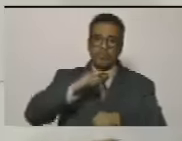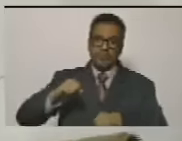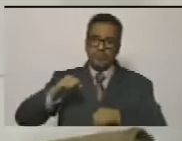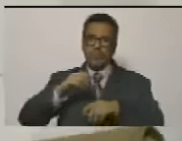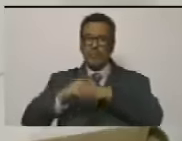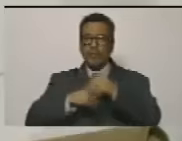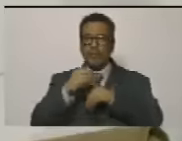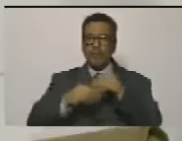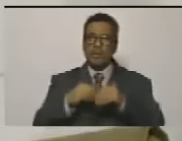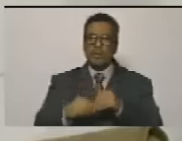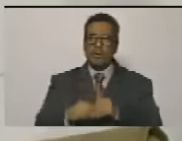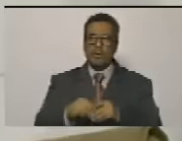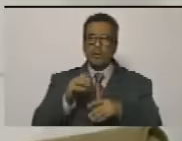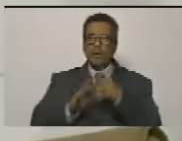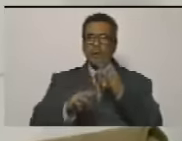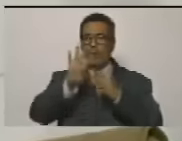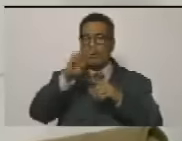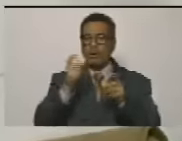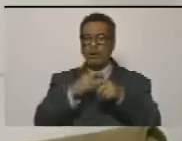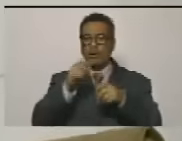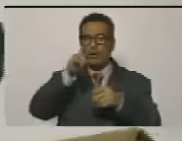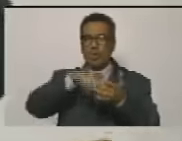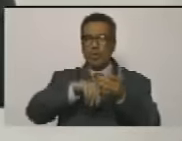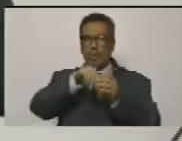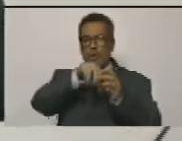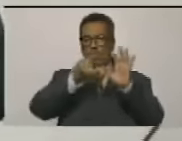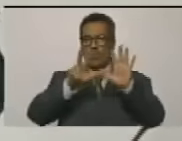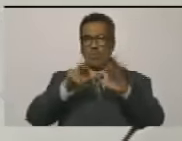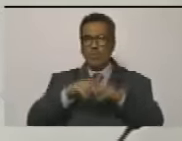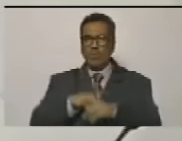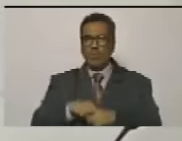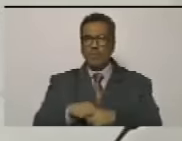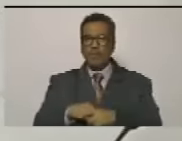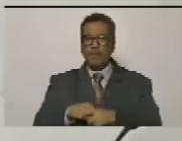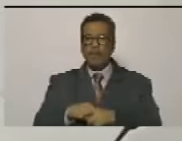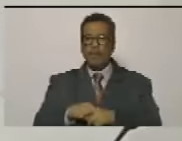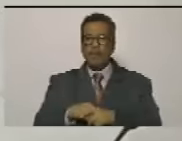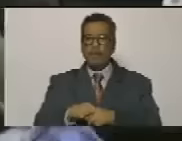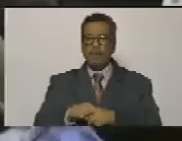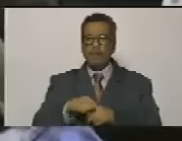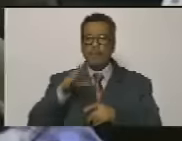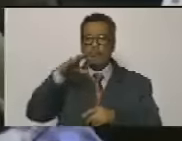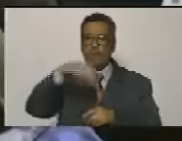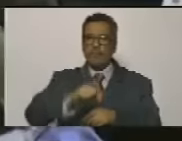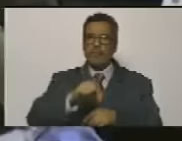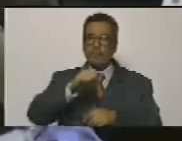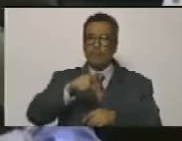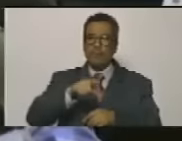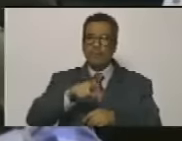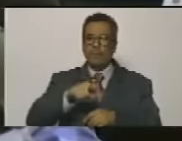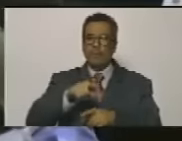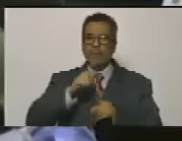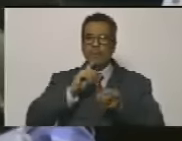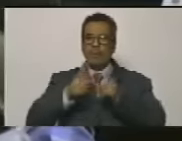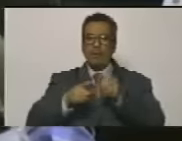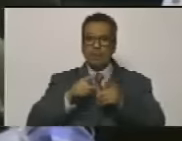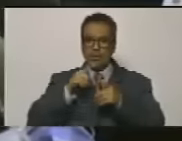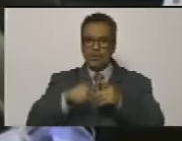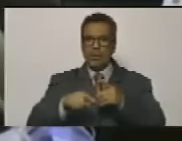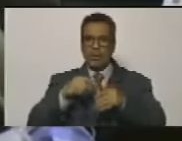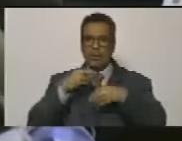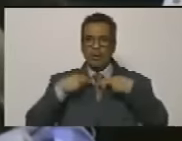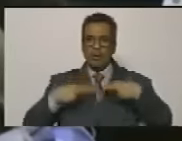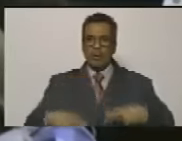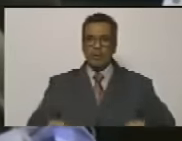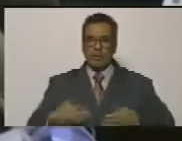frustración del 4 de agosto del 2018 lo compró lo convirtió en una piltrafa humana